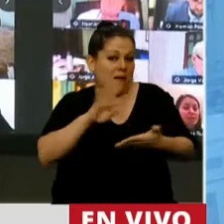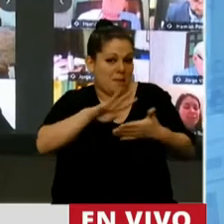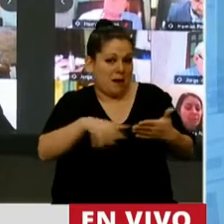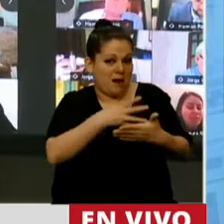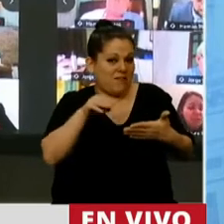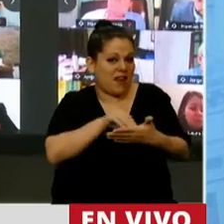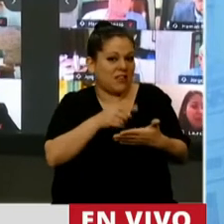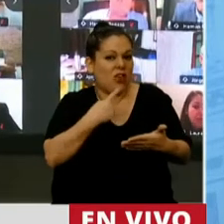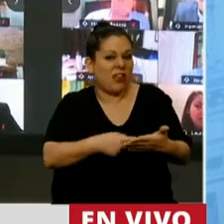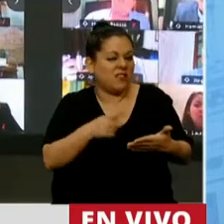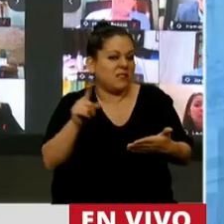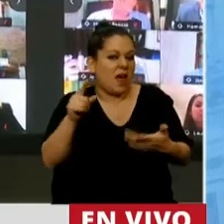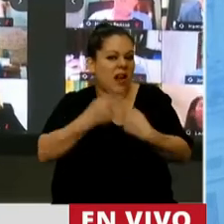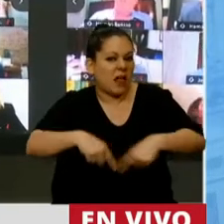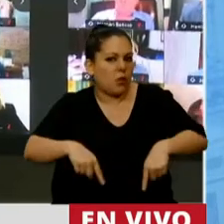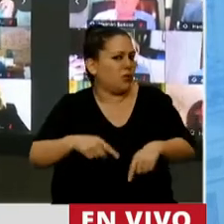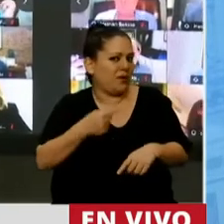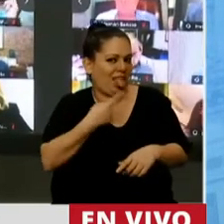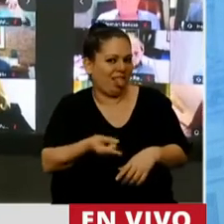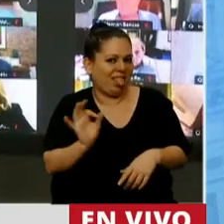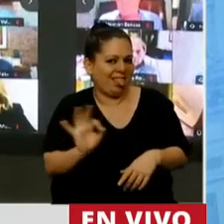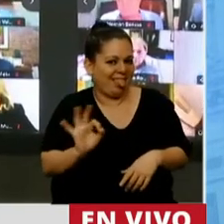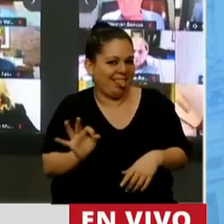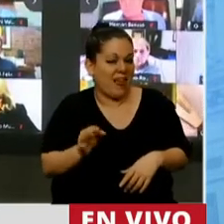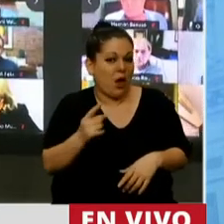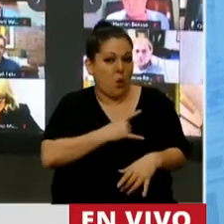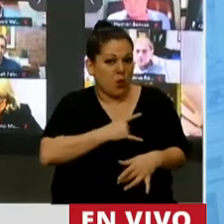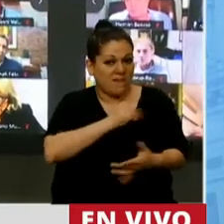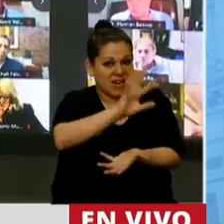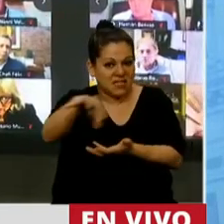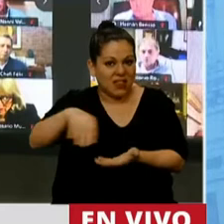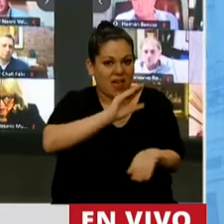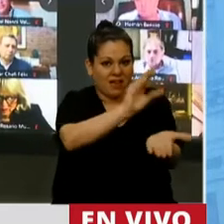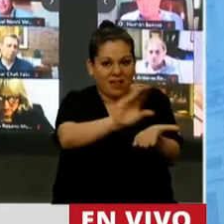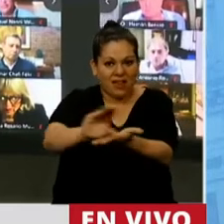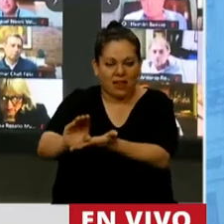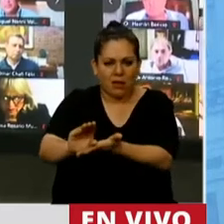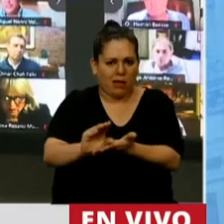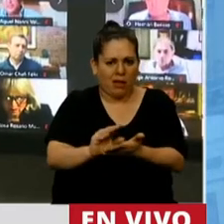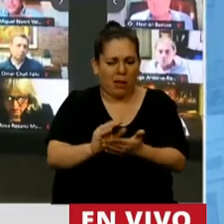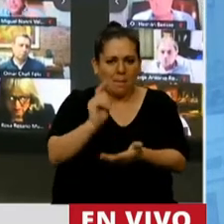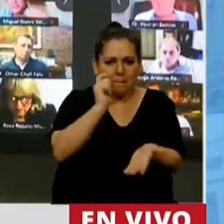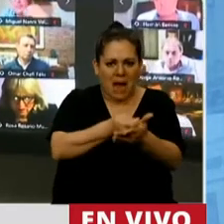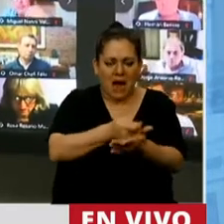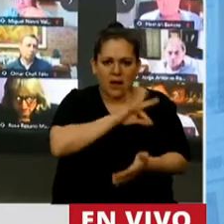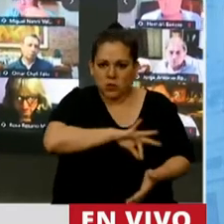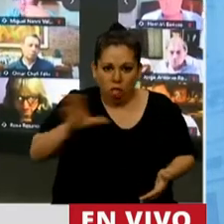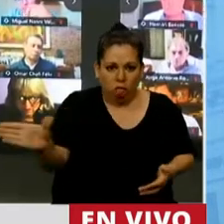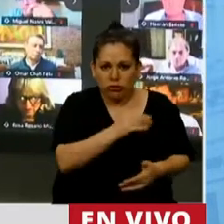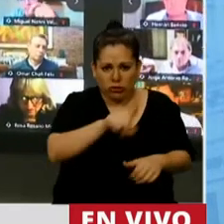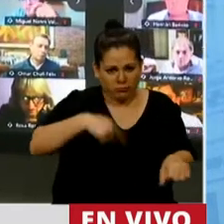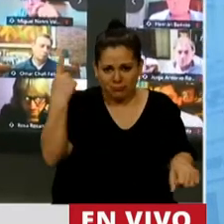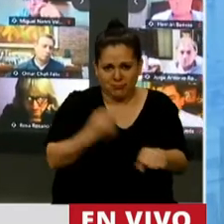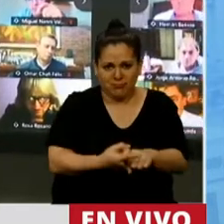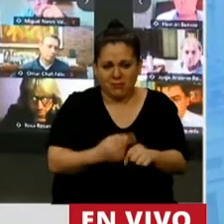en estos créditos, no están los recursos. Con estos créditos, las universidades no llegan a pagar los sueldos del 2021. Y la pregunta es, si no están aquí, ¿dónde